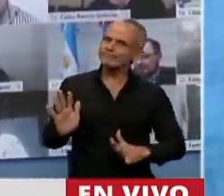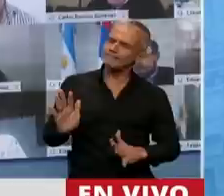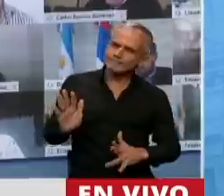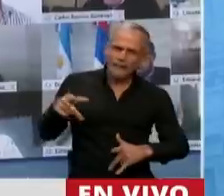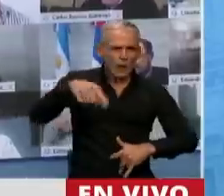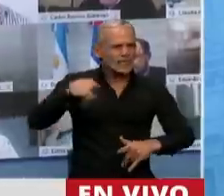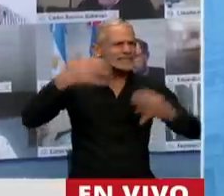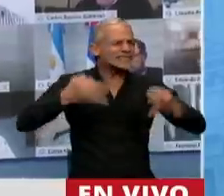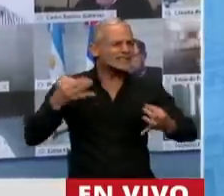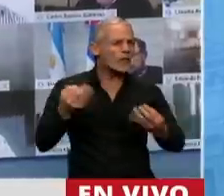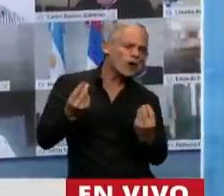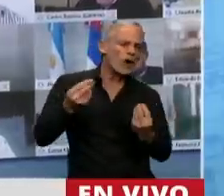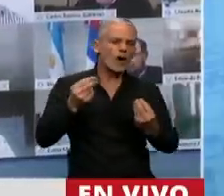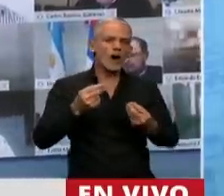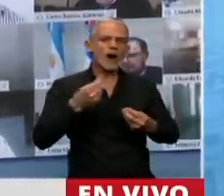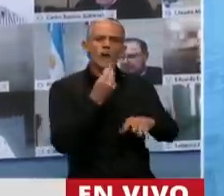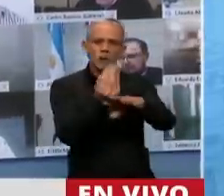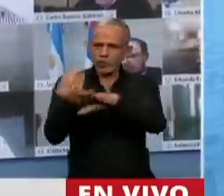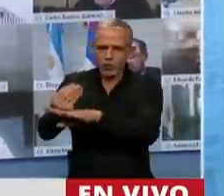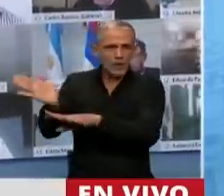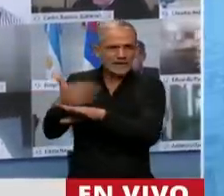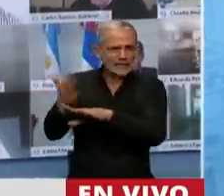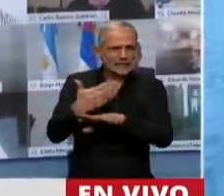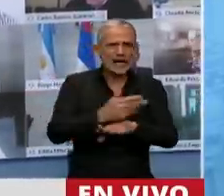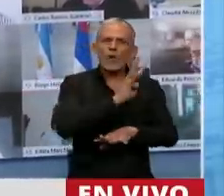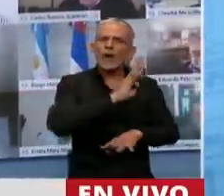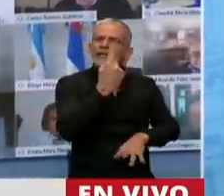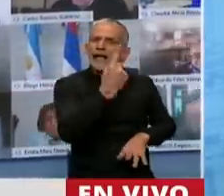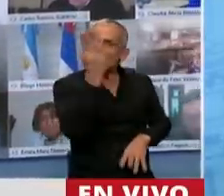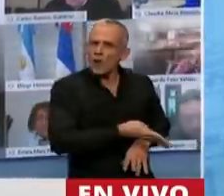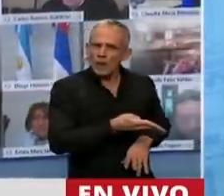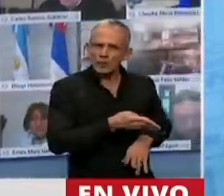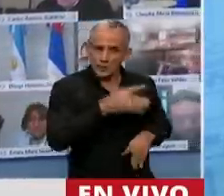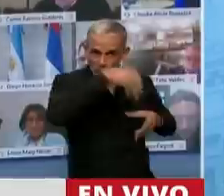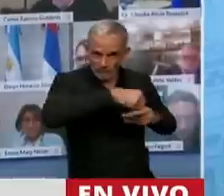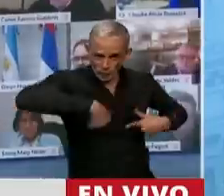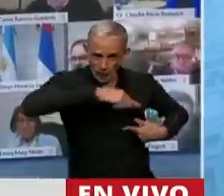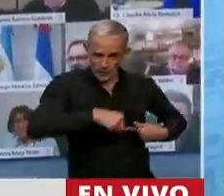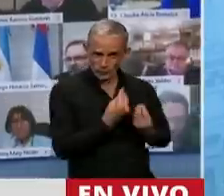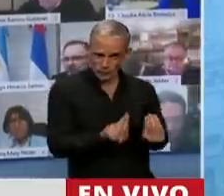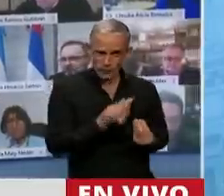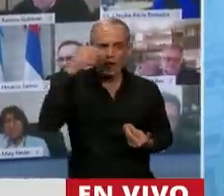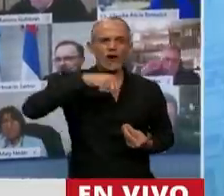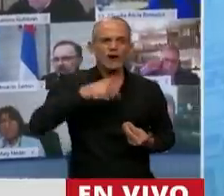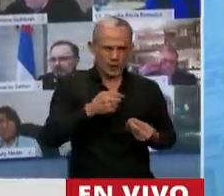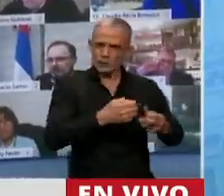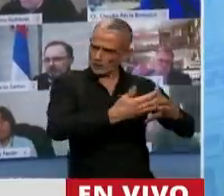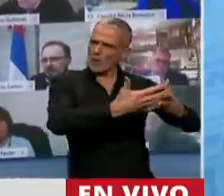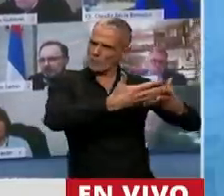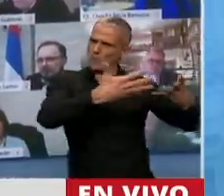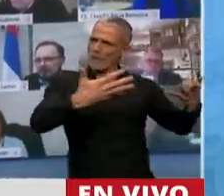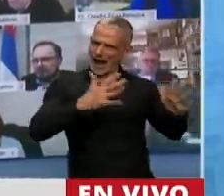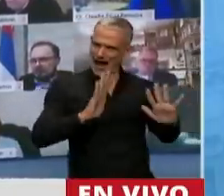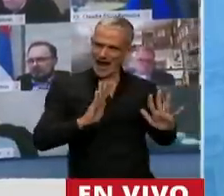conviene dejar sin representación al 41% que nos votó y que hoy probablemente sea bastante más